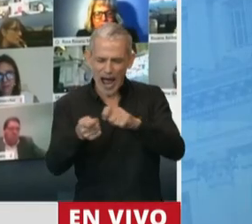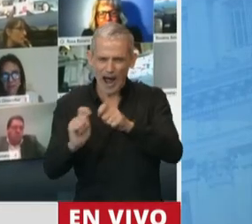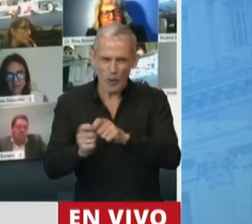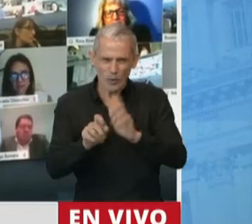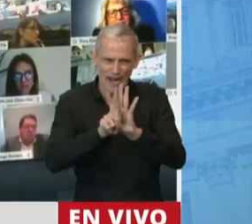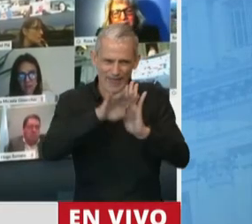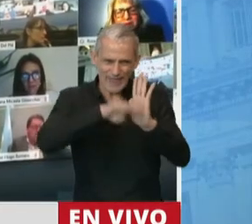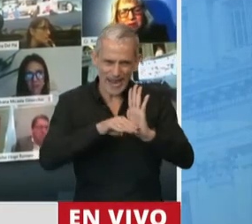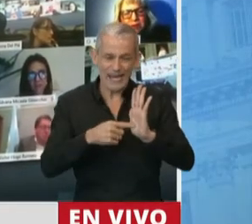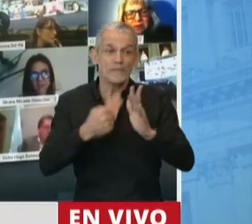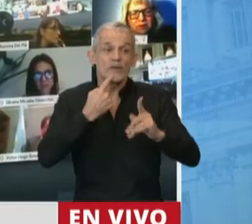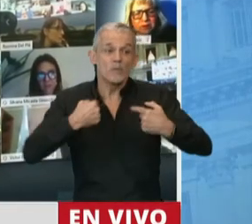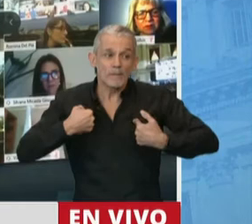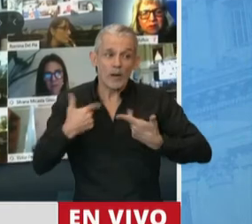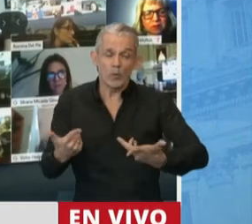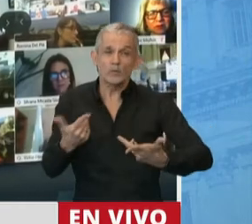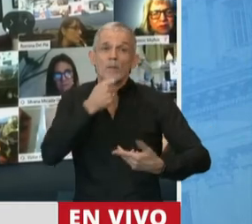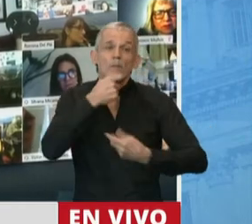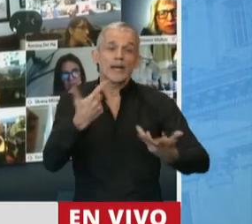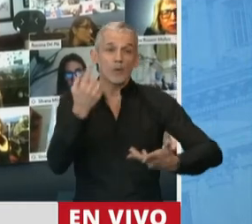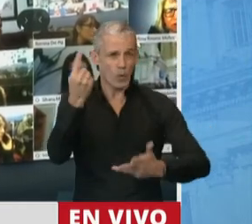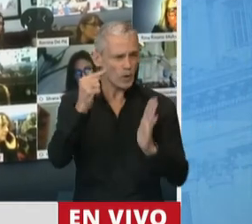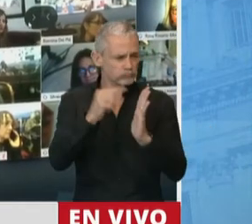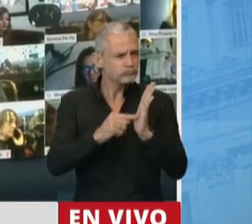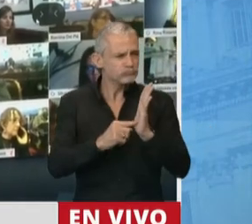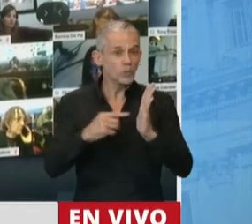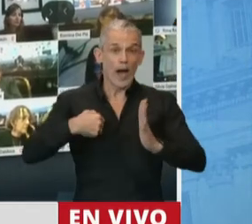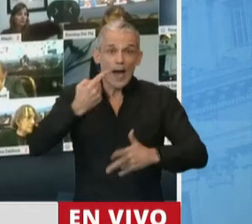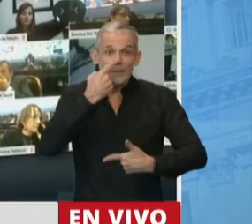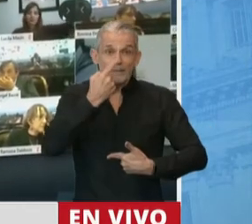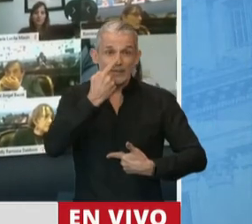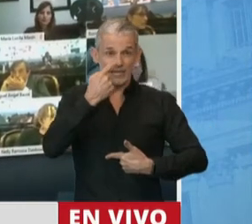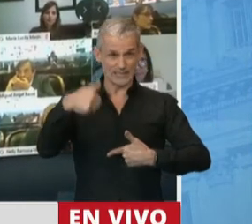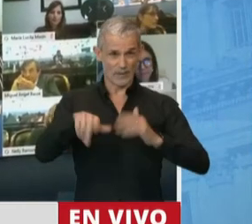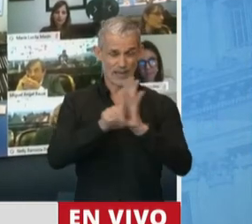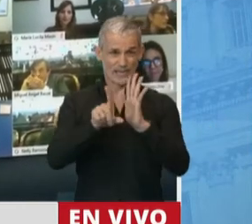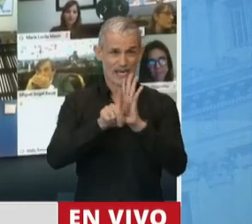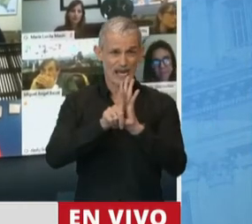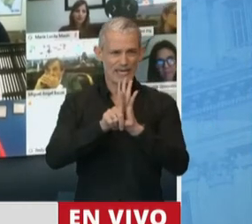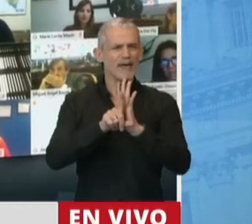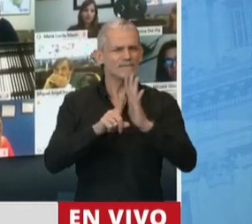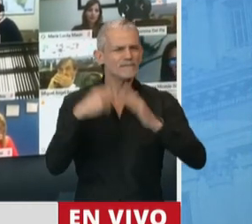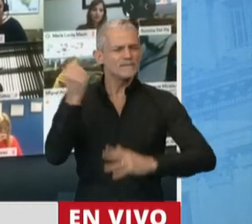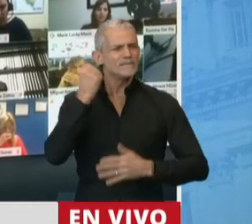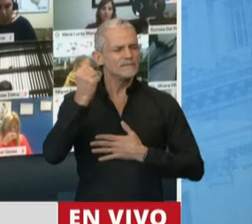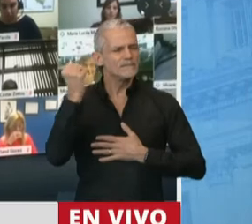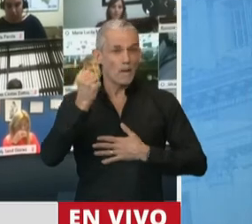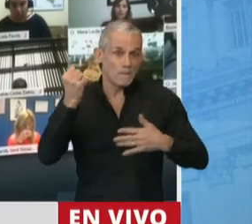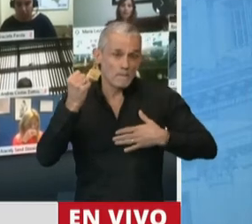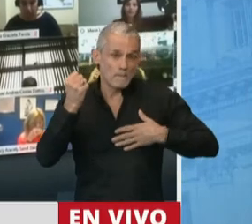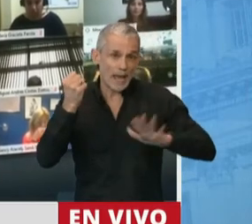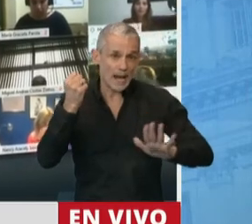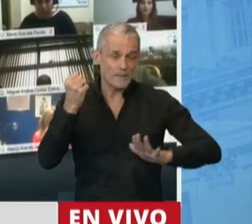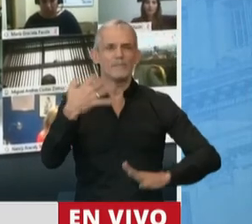Si me preguntan a mí, una de las cosas que más me interesaba en esta ley era que